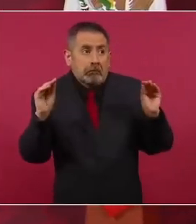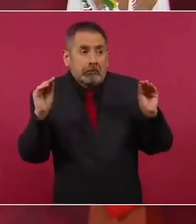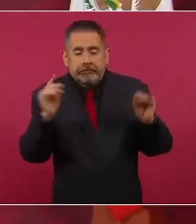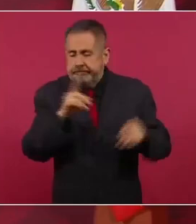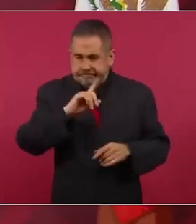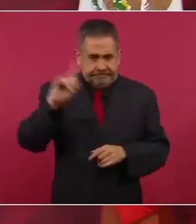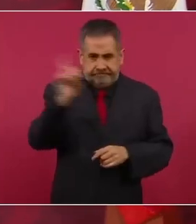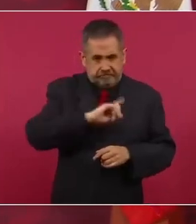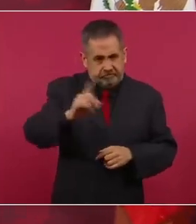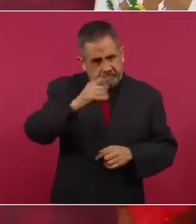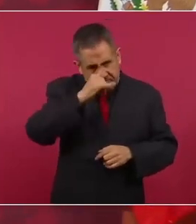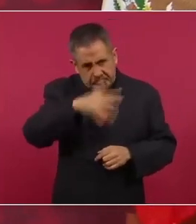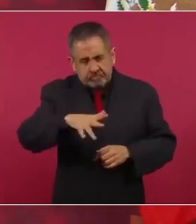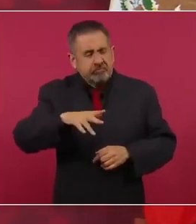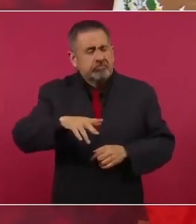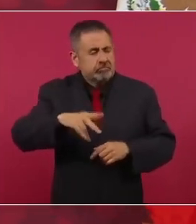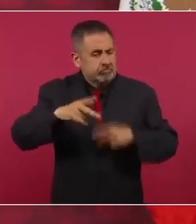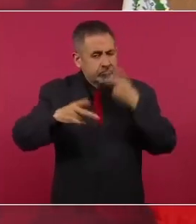No,